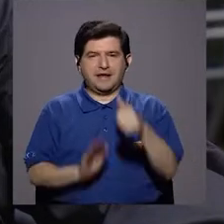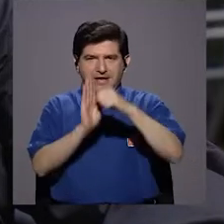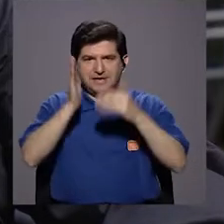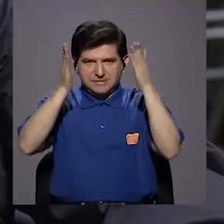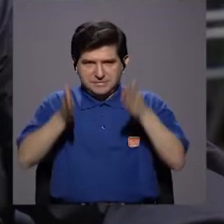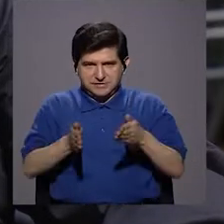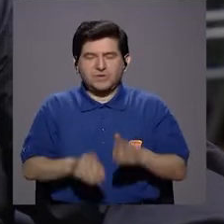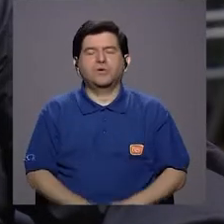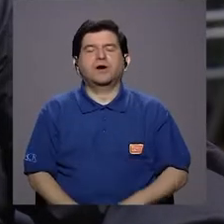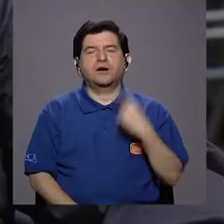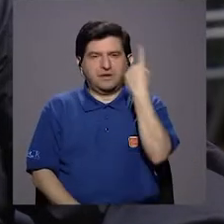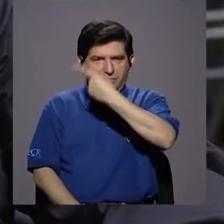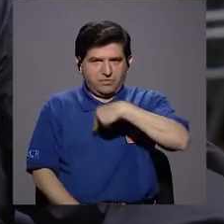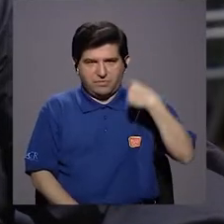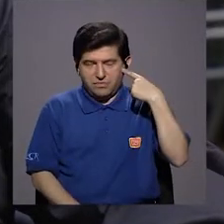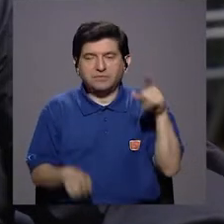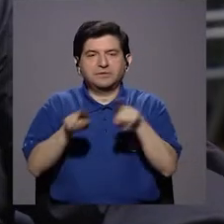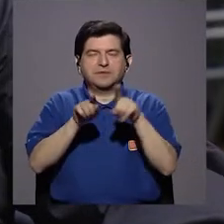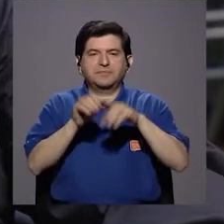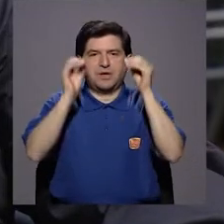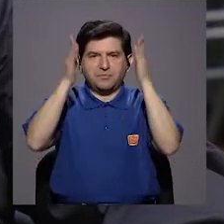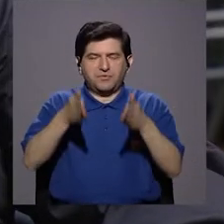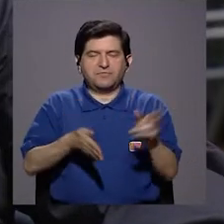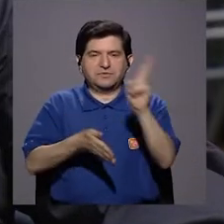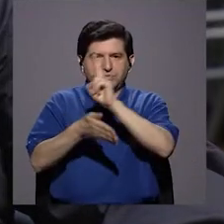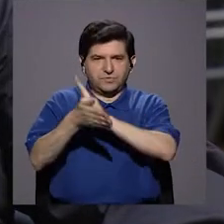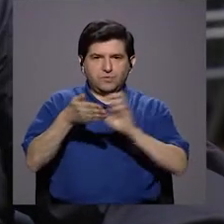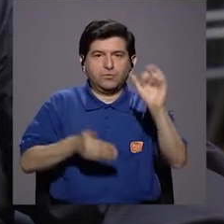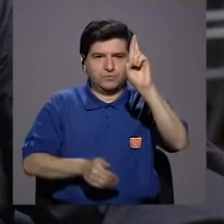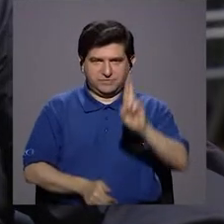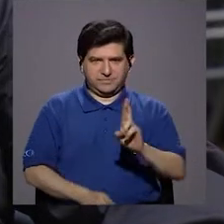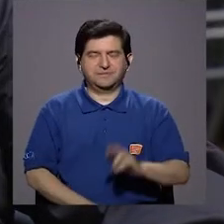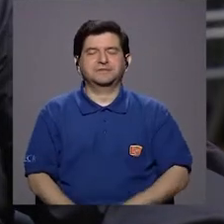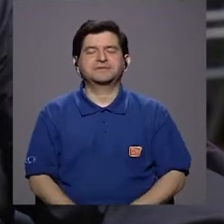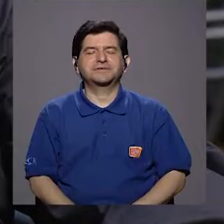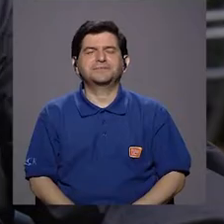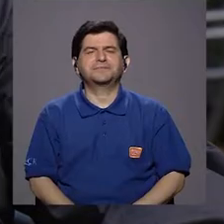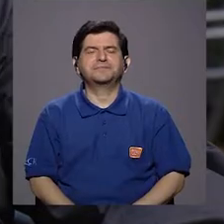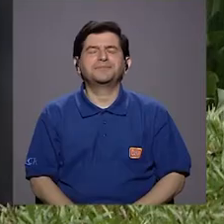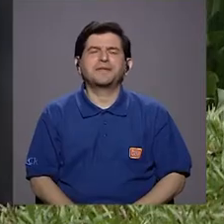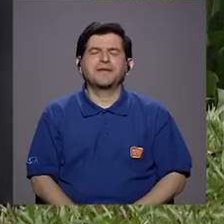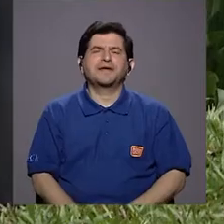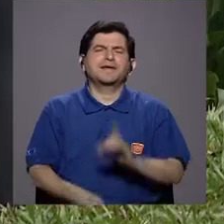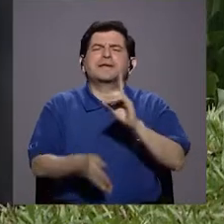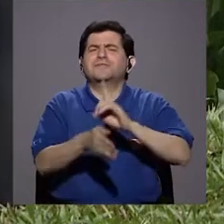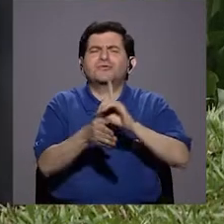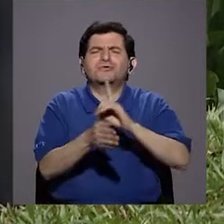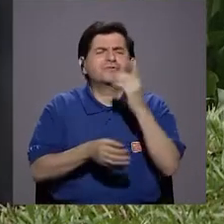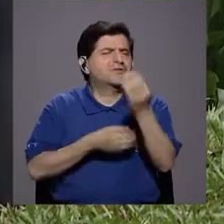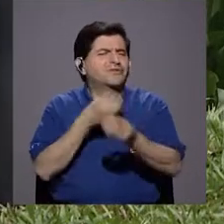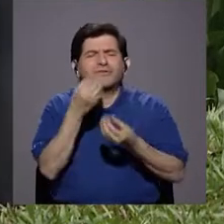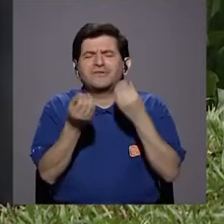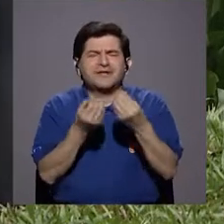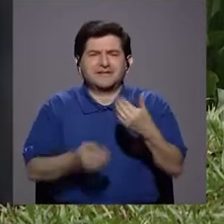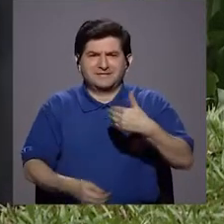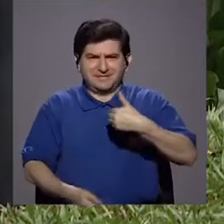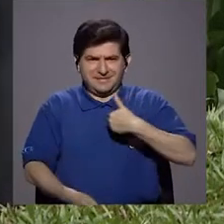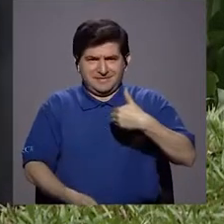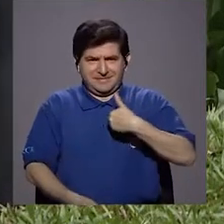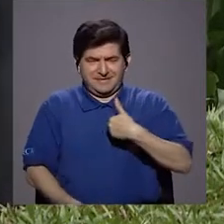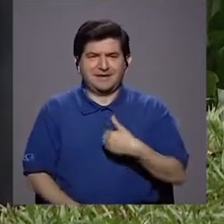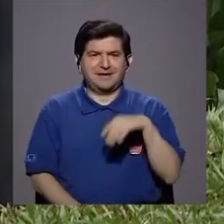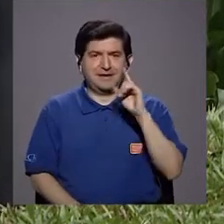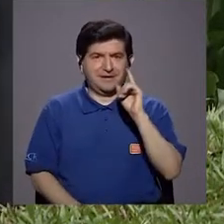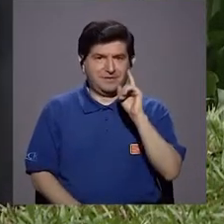Él es cirujano, oral y máxilofacial y además docente de la Universidad de Costa Rica. Doctor, ¿qué se debe hacer para